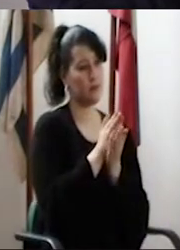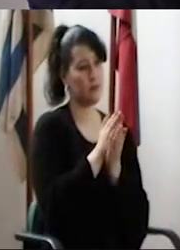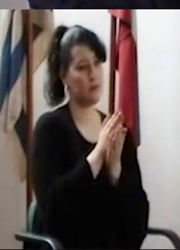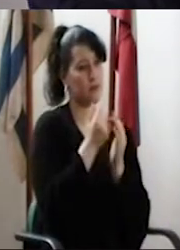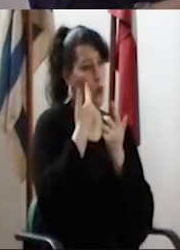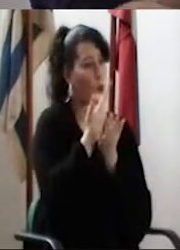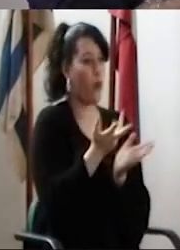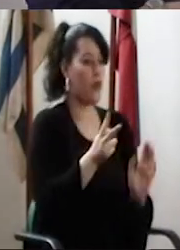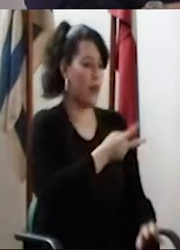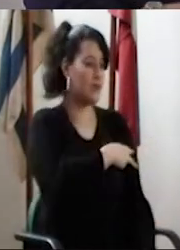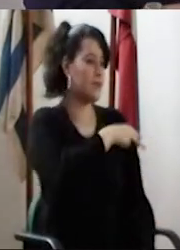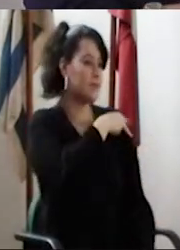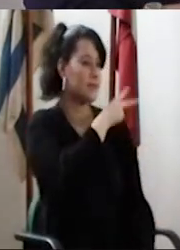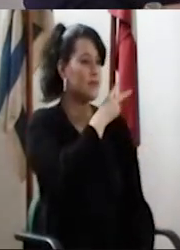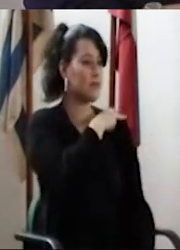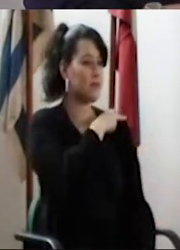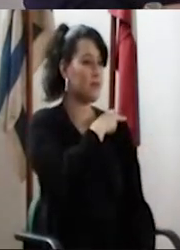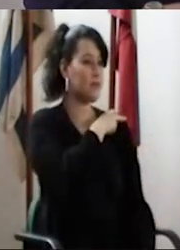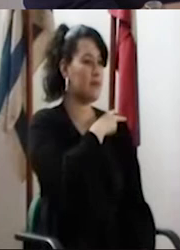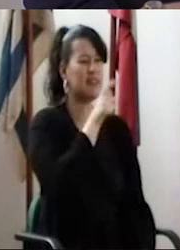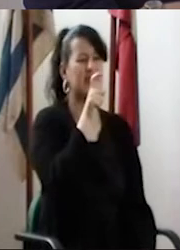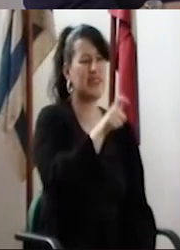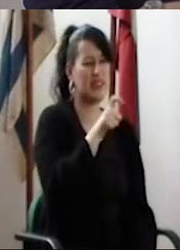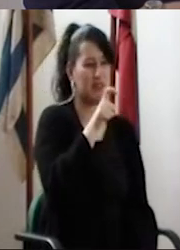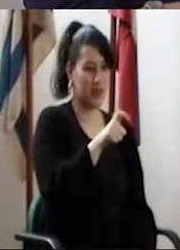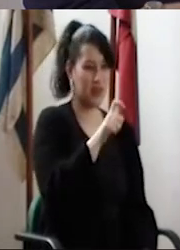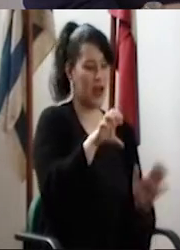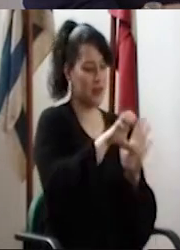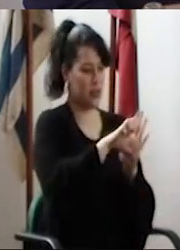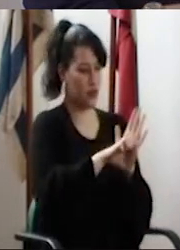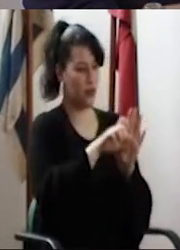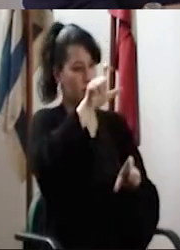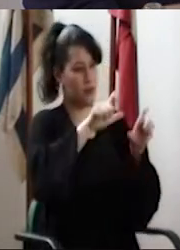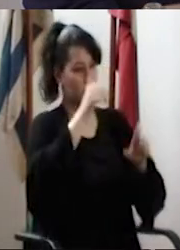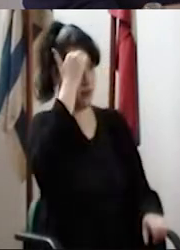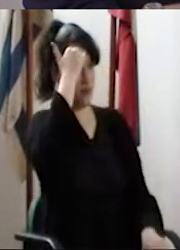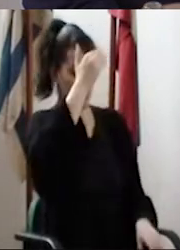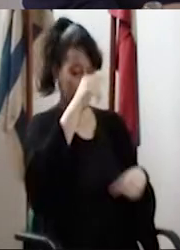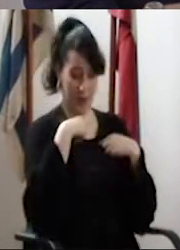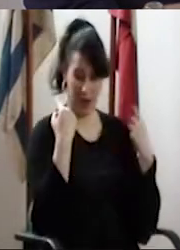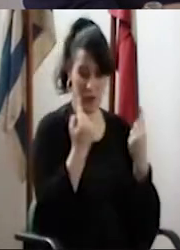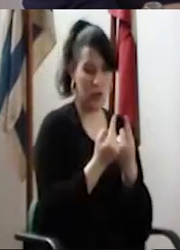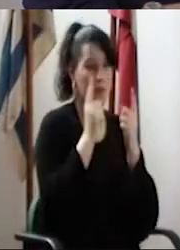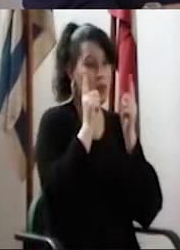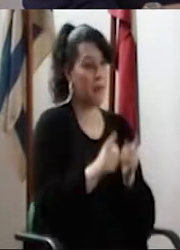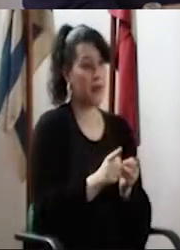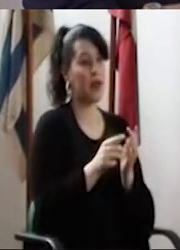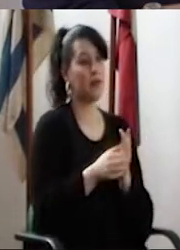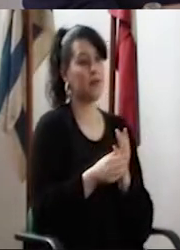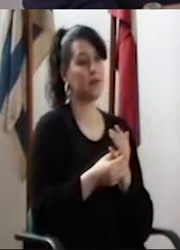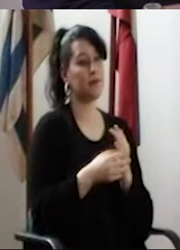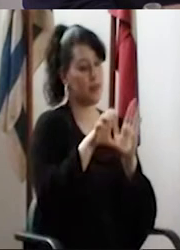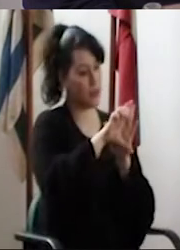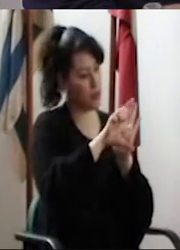jerarquiza, digamos, lo que significa el estatuto docente para nosotros. Pero